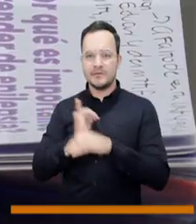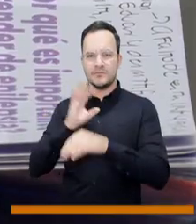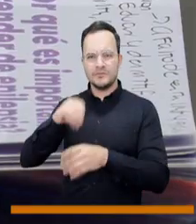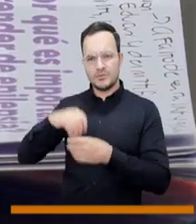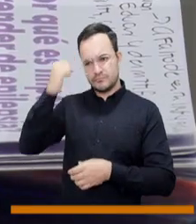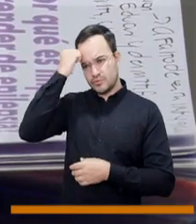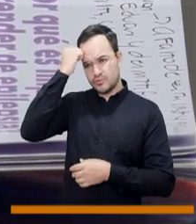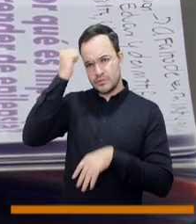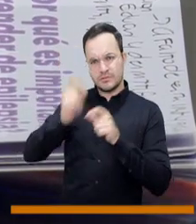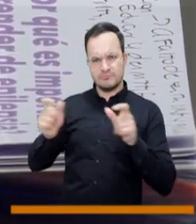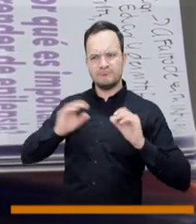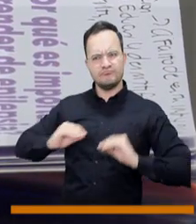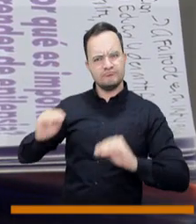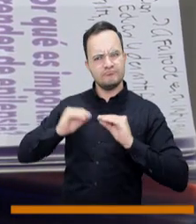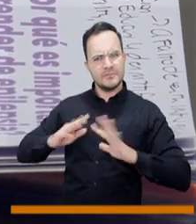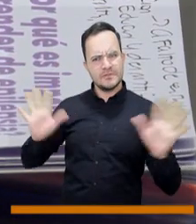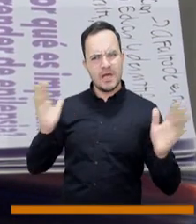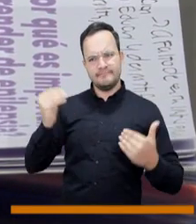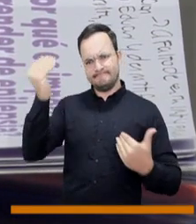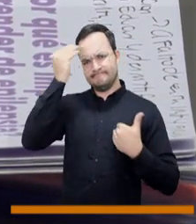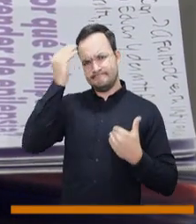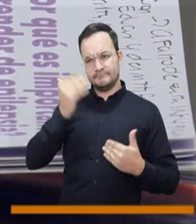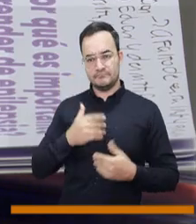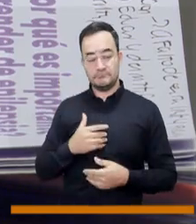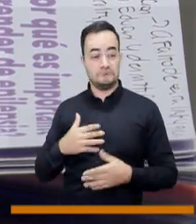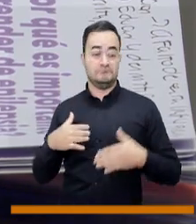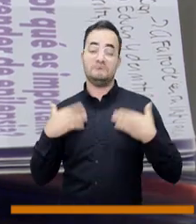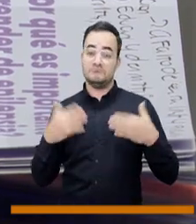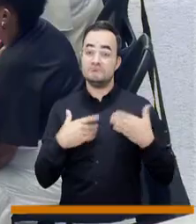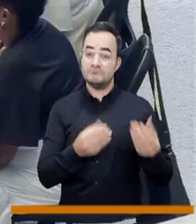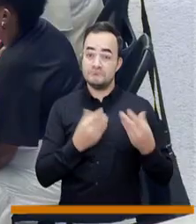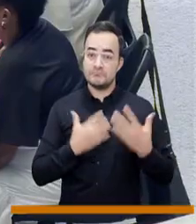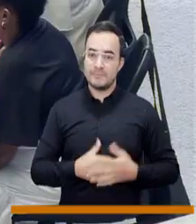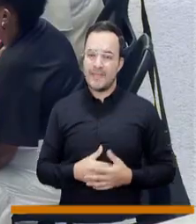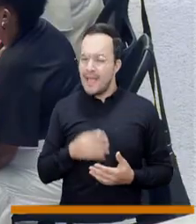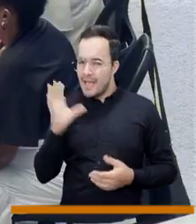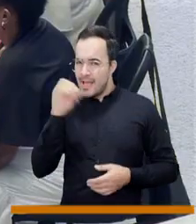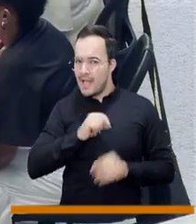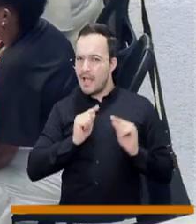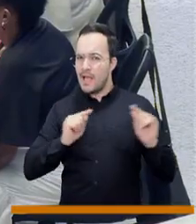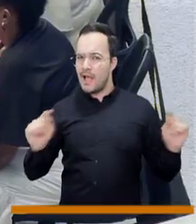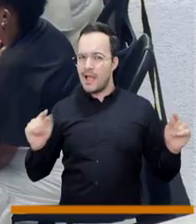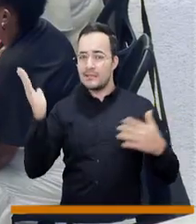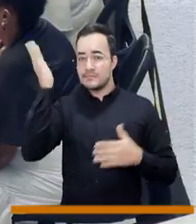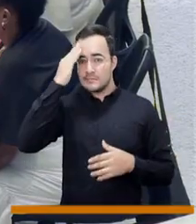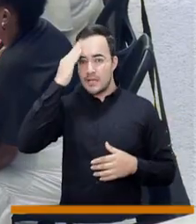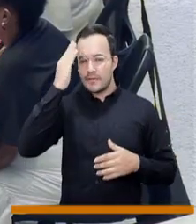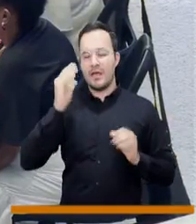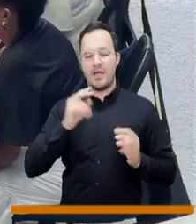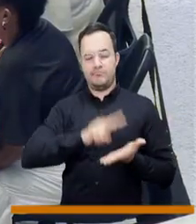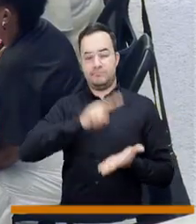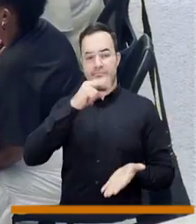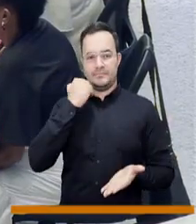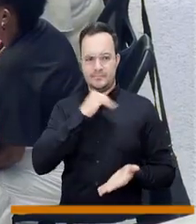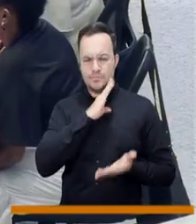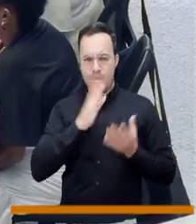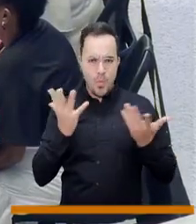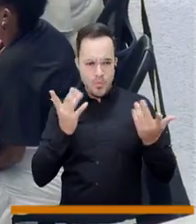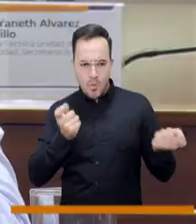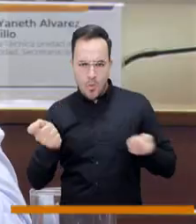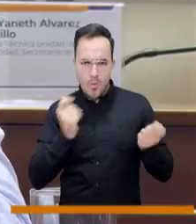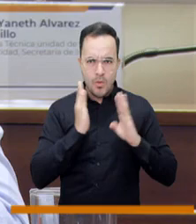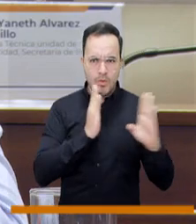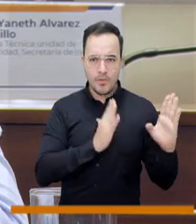personas y docentes en las instituciones educativas capacitadas, porque de esta manera vamos a aprender a manejar